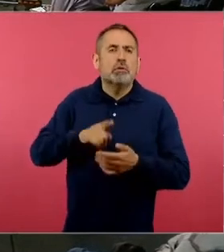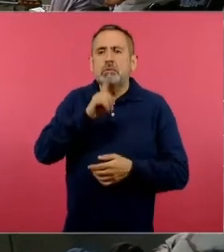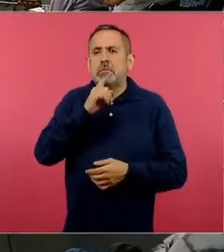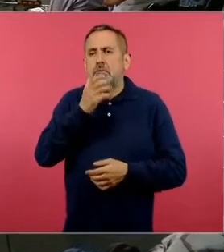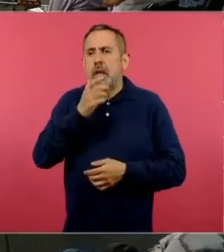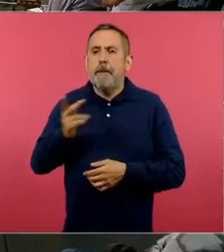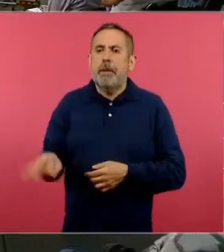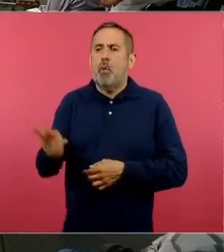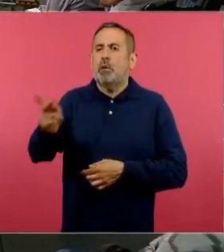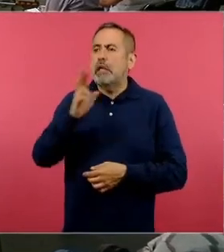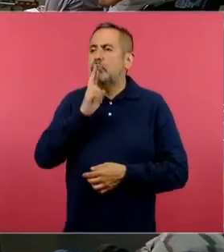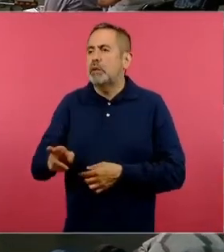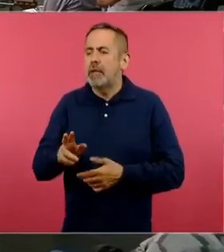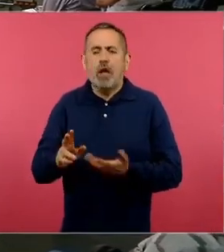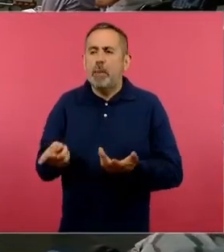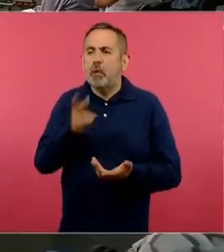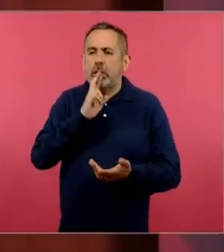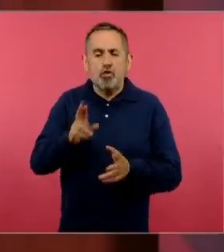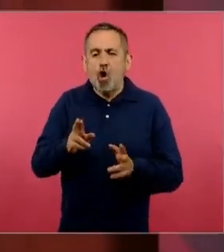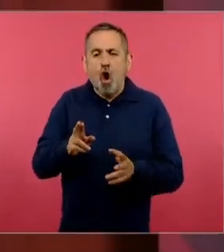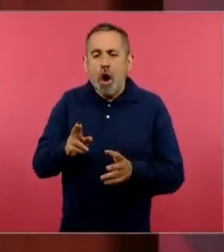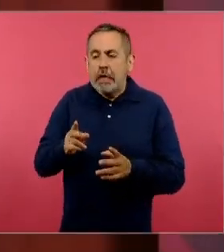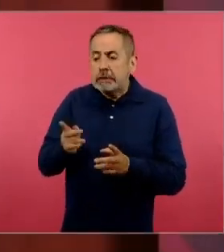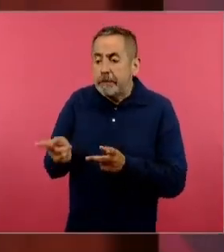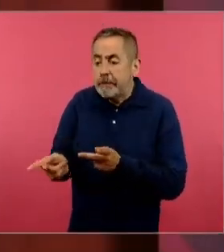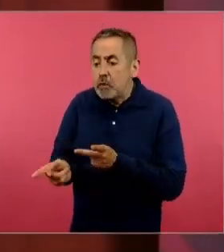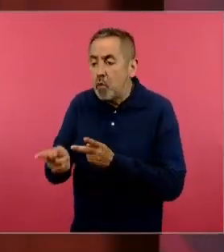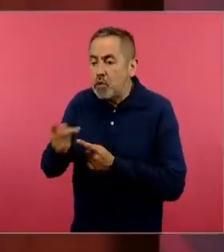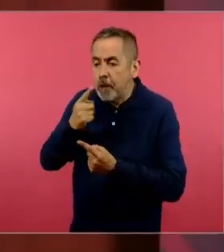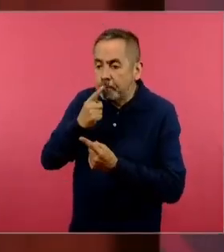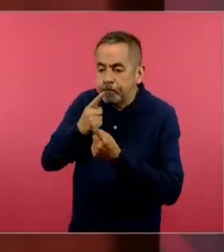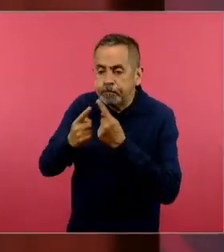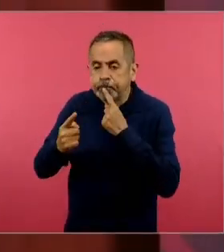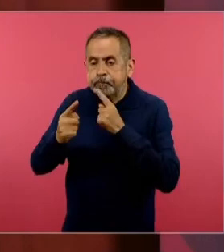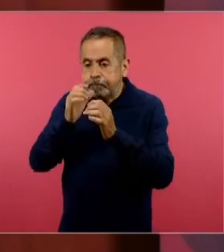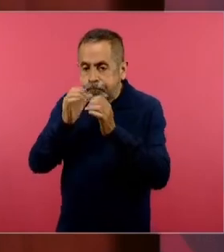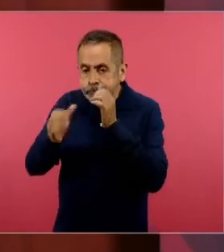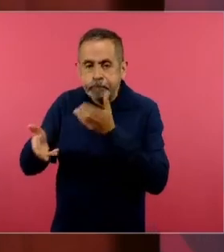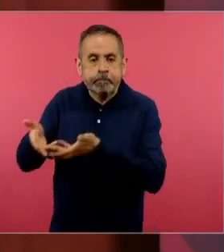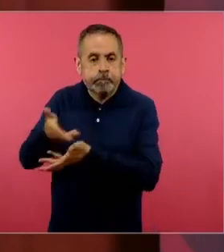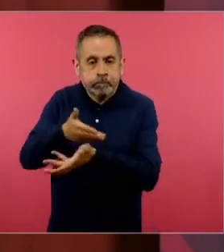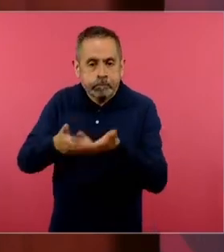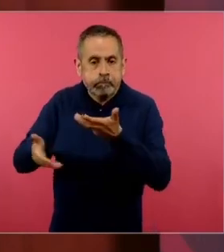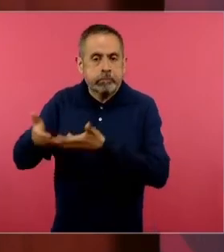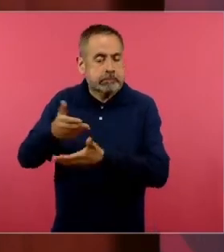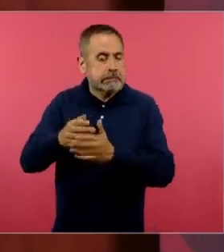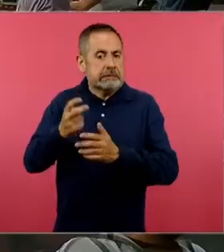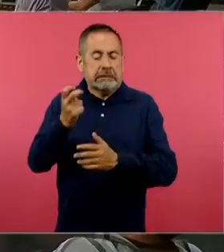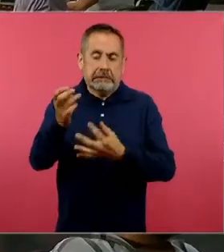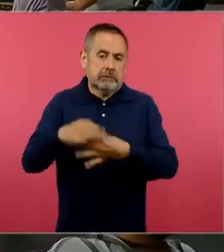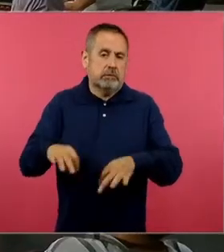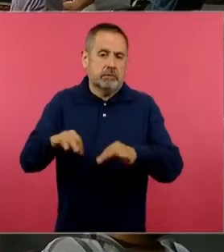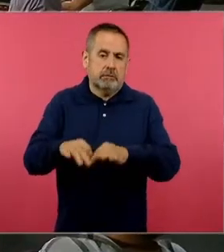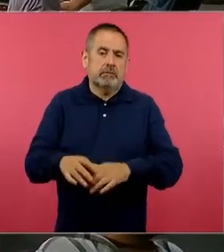Ellos van a ir descubriendo, por esto es un experimento, por esto es un proyecto por indagación. Siguiente, por favor.